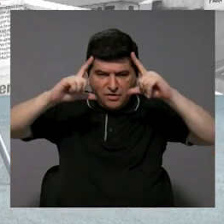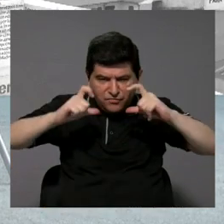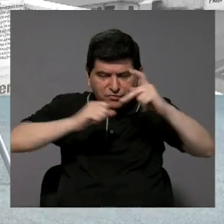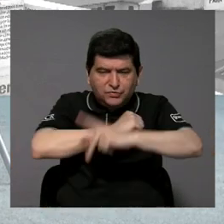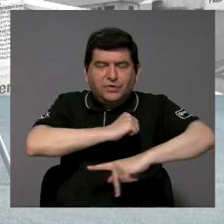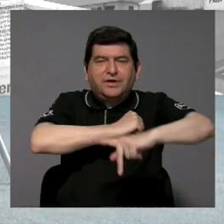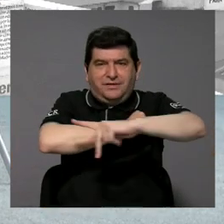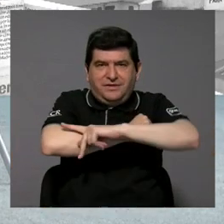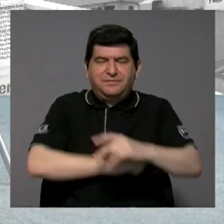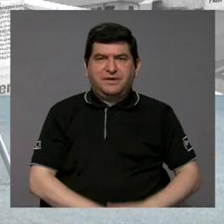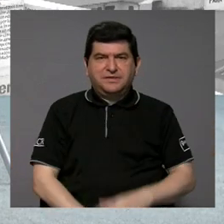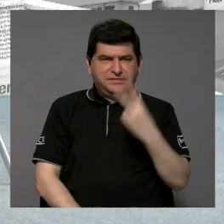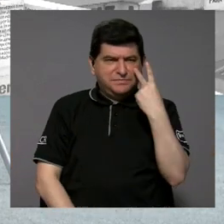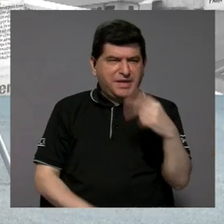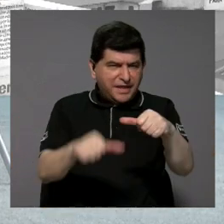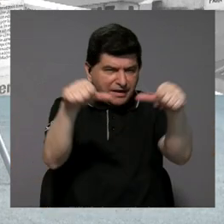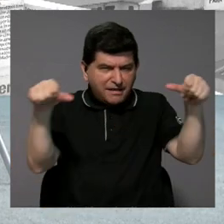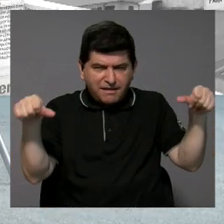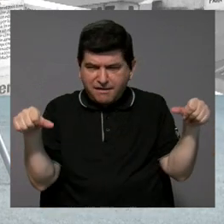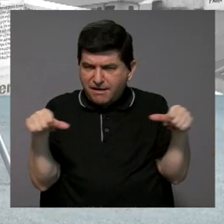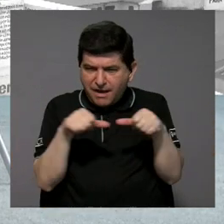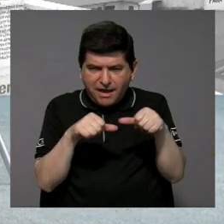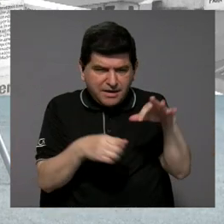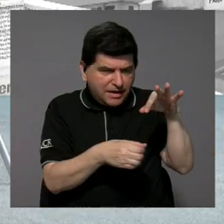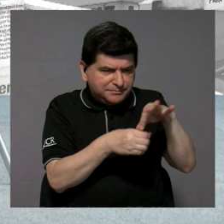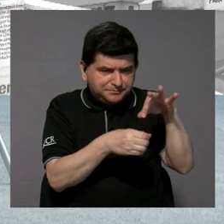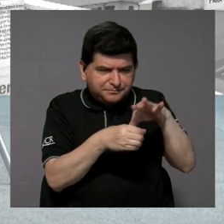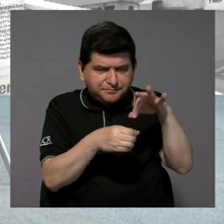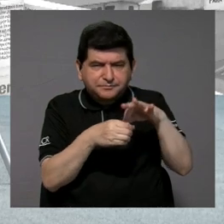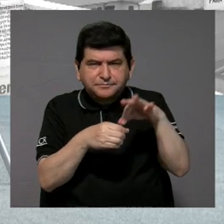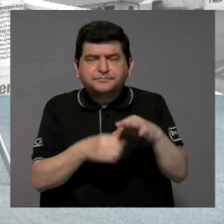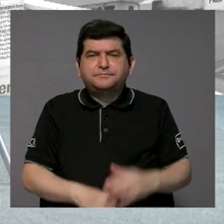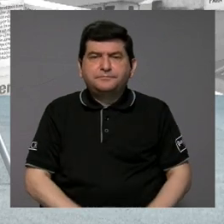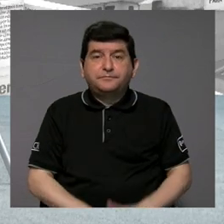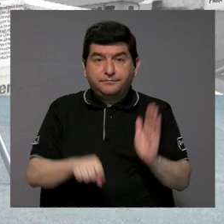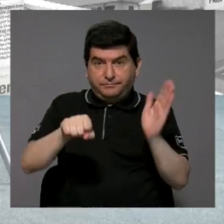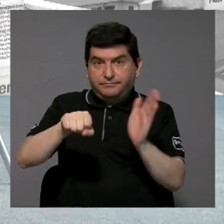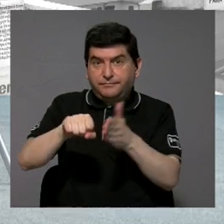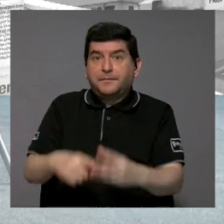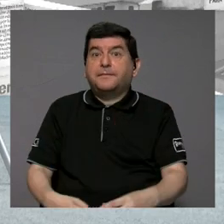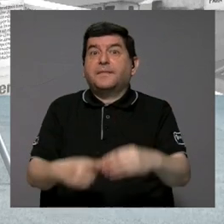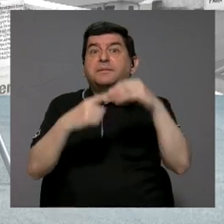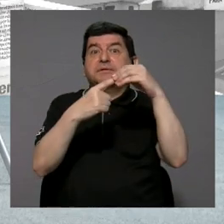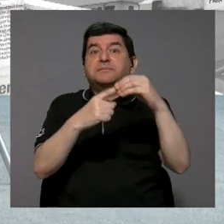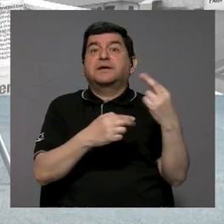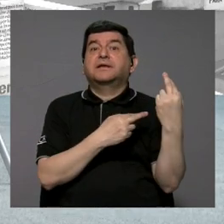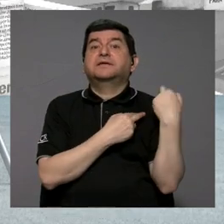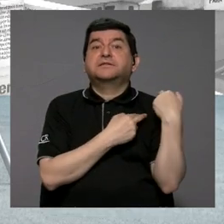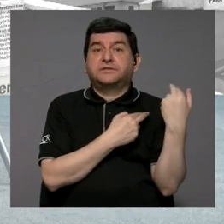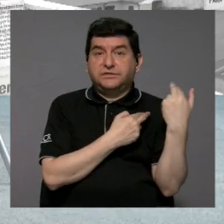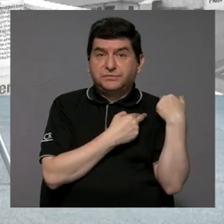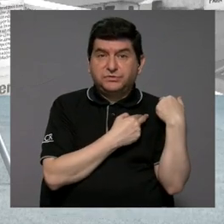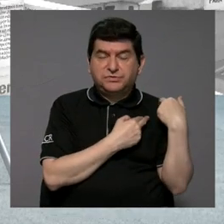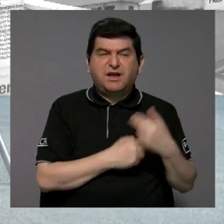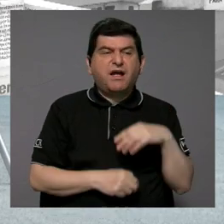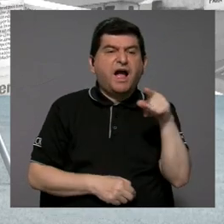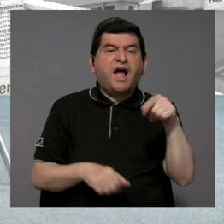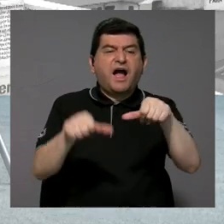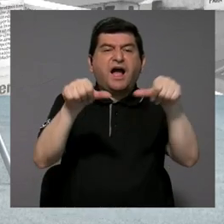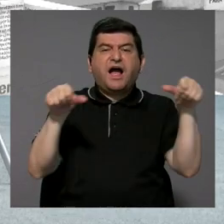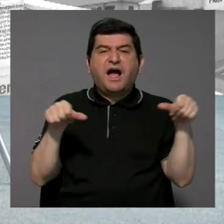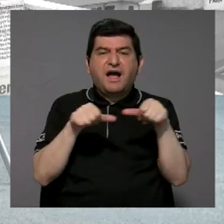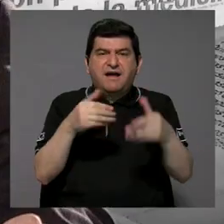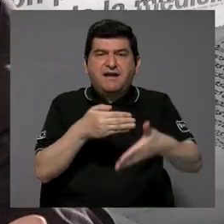y vieron las áreas piñeras principalmente, que fueron responsables de tala de muchos